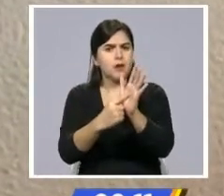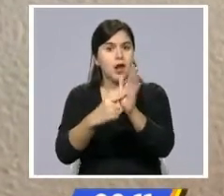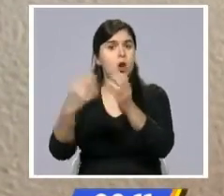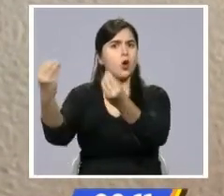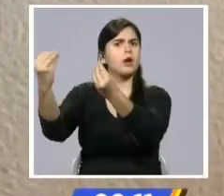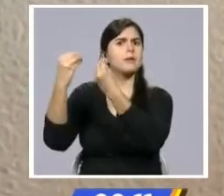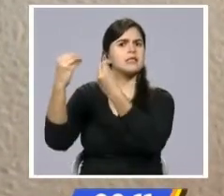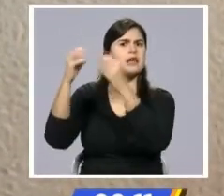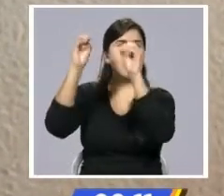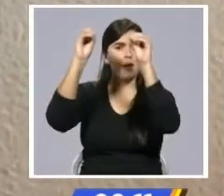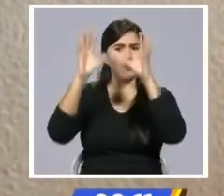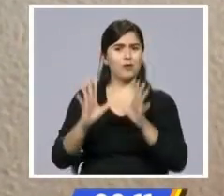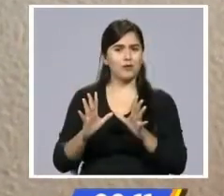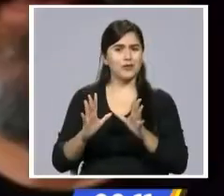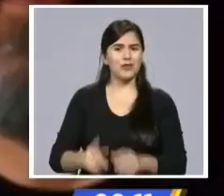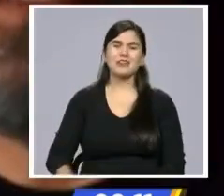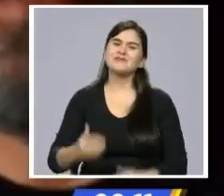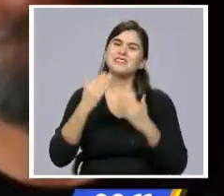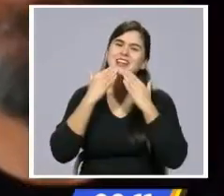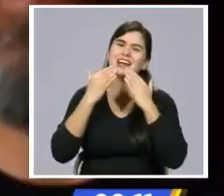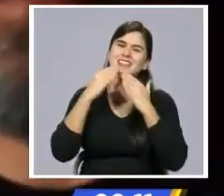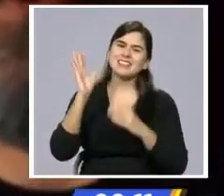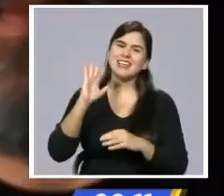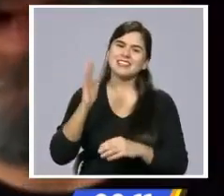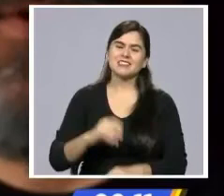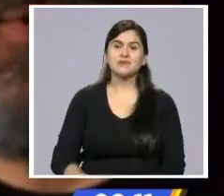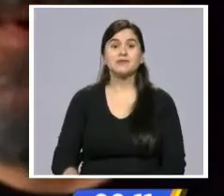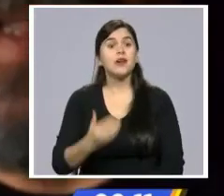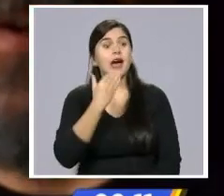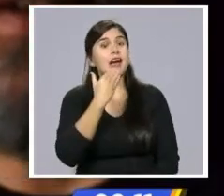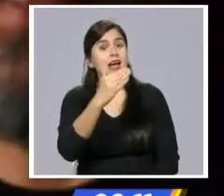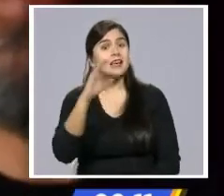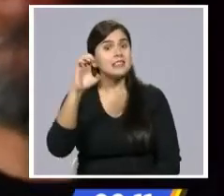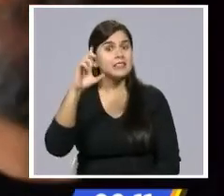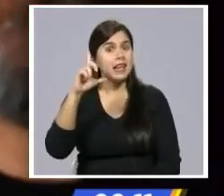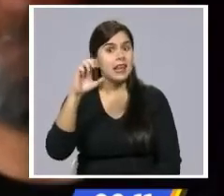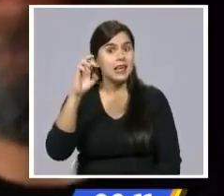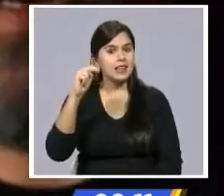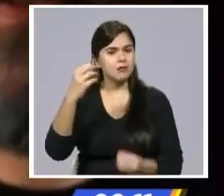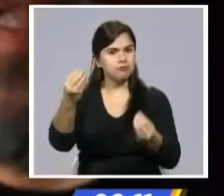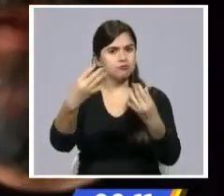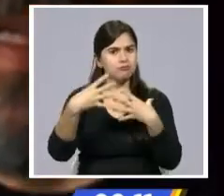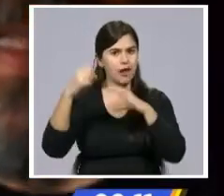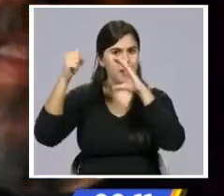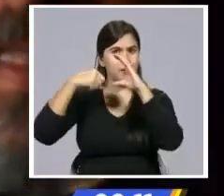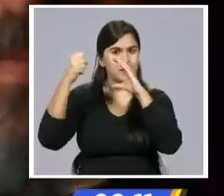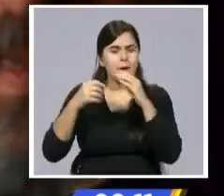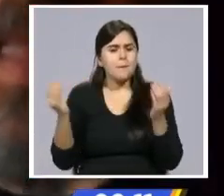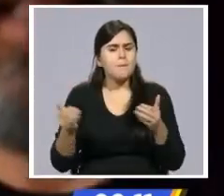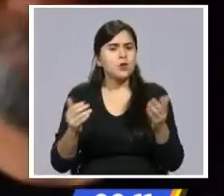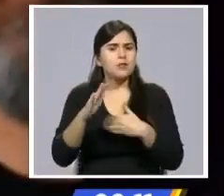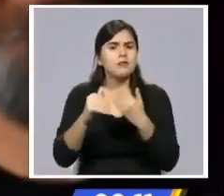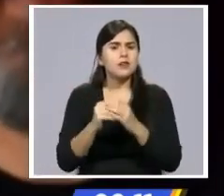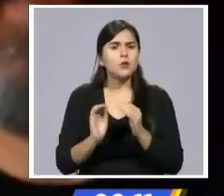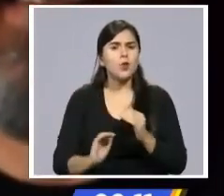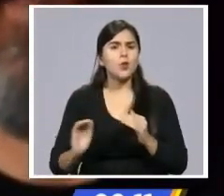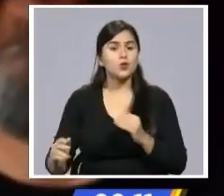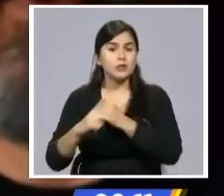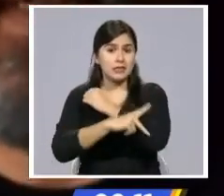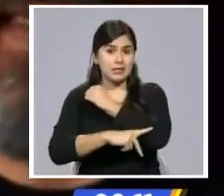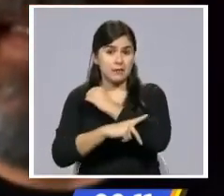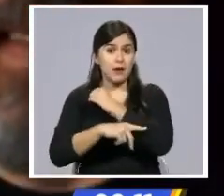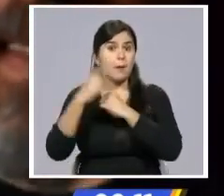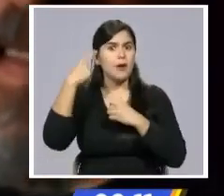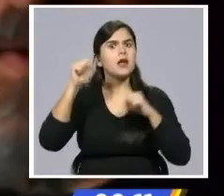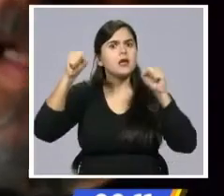Elvis. Adiós. Muchas gracias Elena por enviarnos su video y por motivar a los niños y a las niñas del país para que hagan